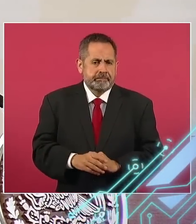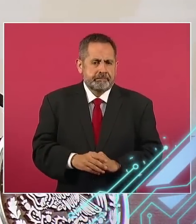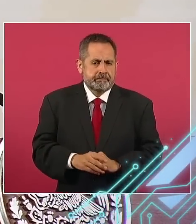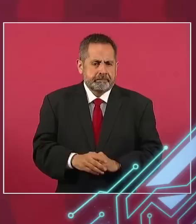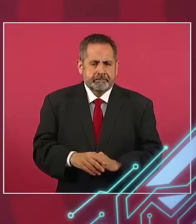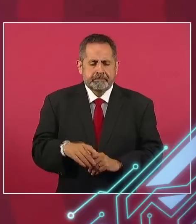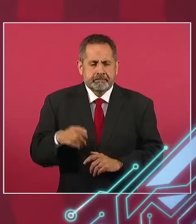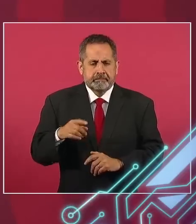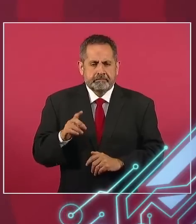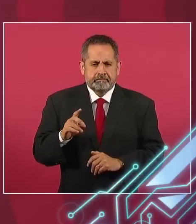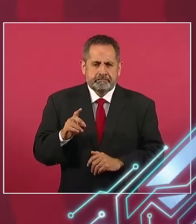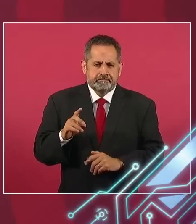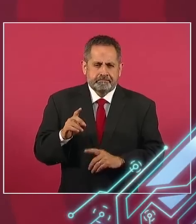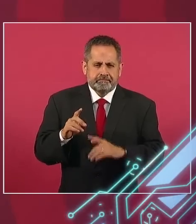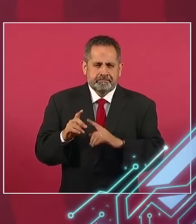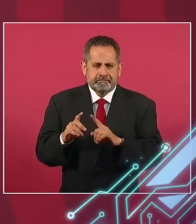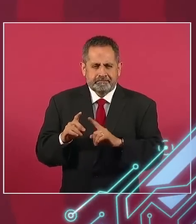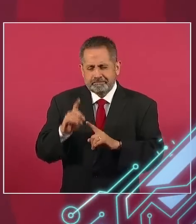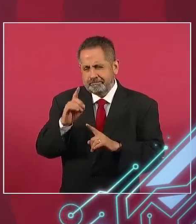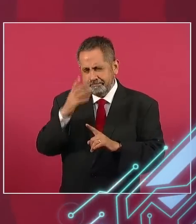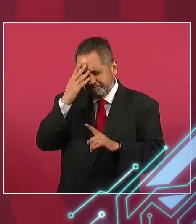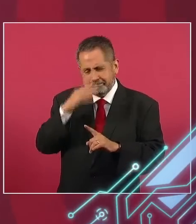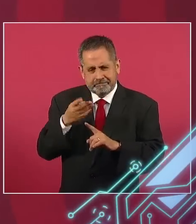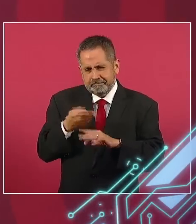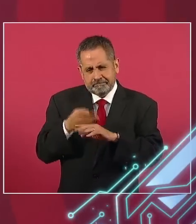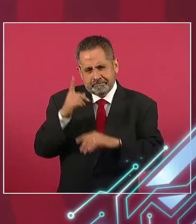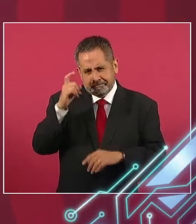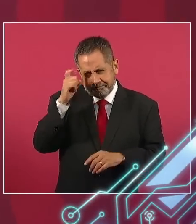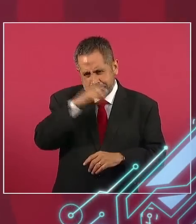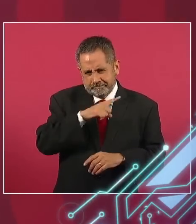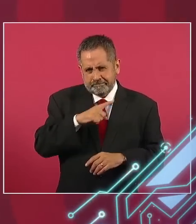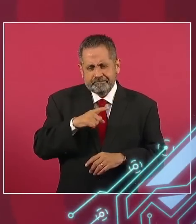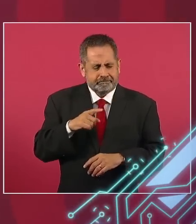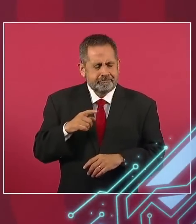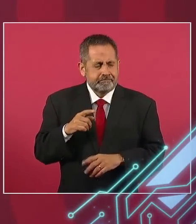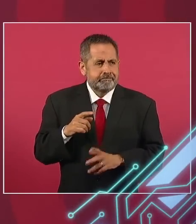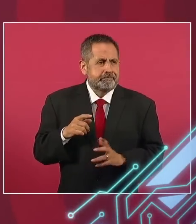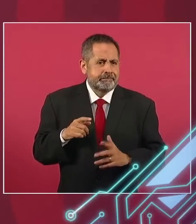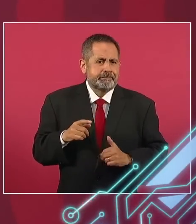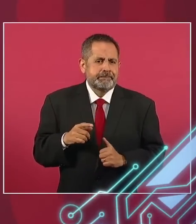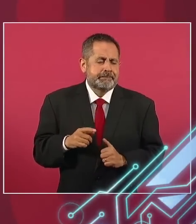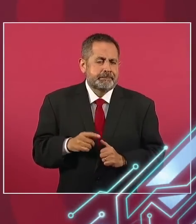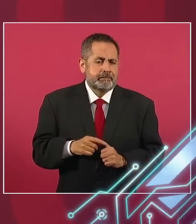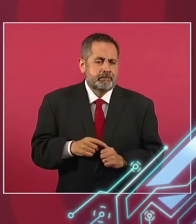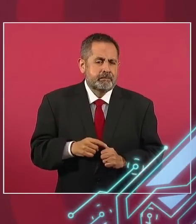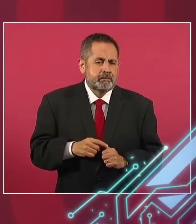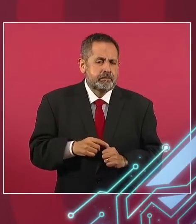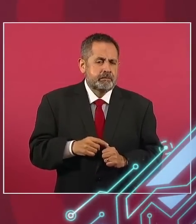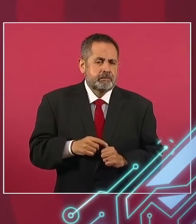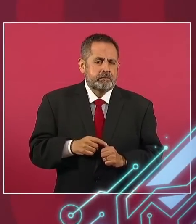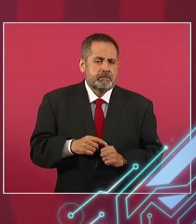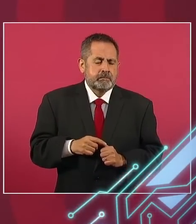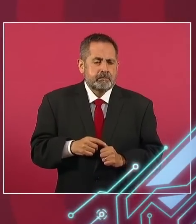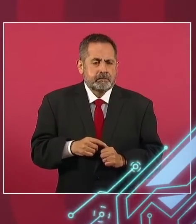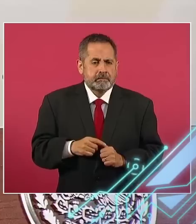Yo sé que muy duro, muy difícil, ¿no? El que se